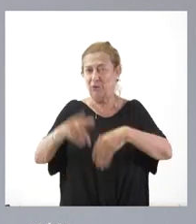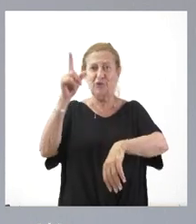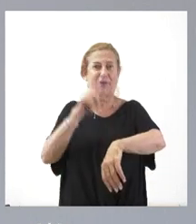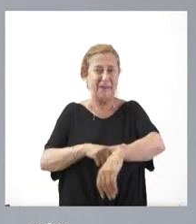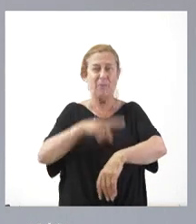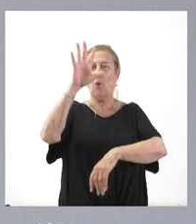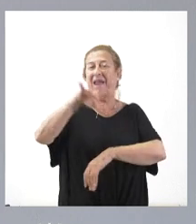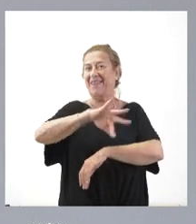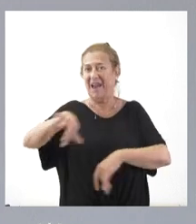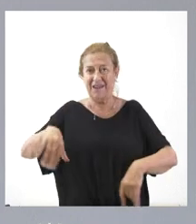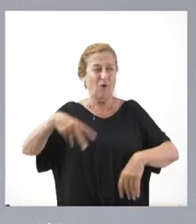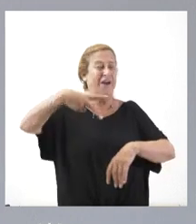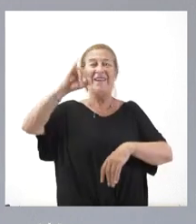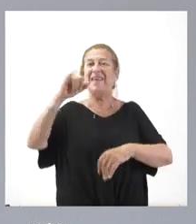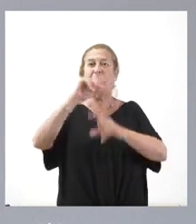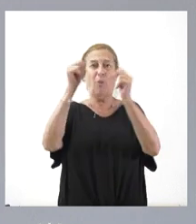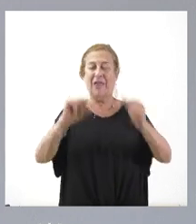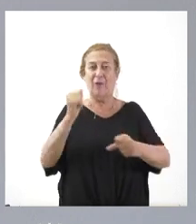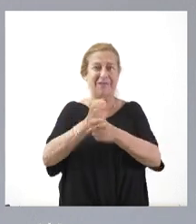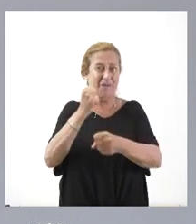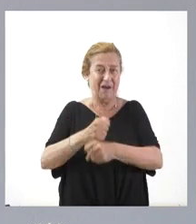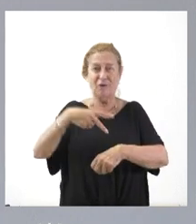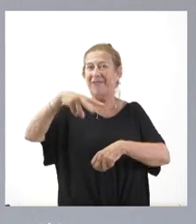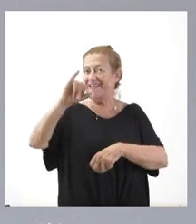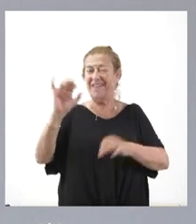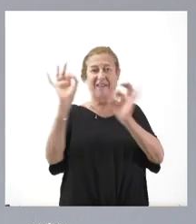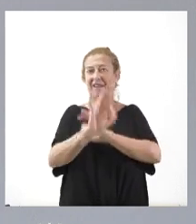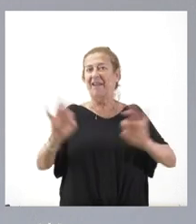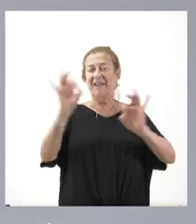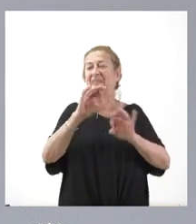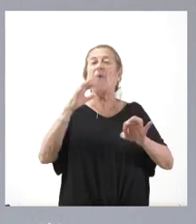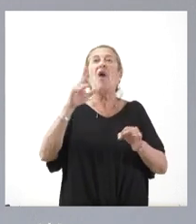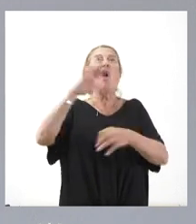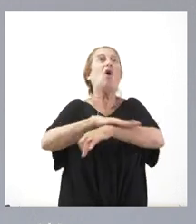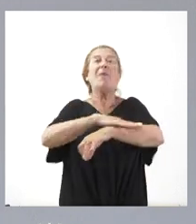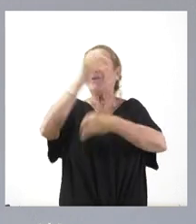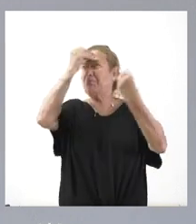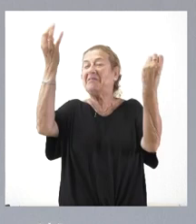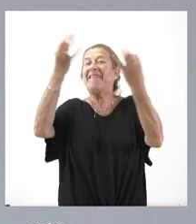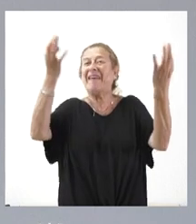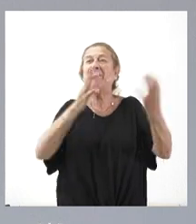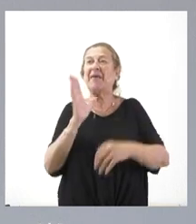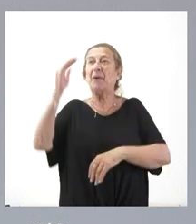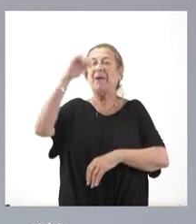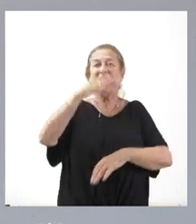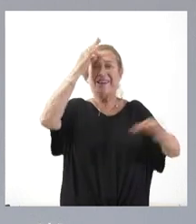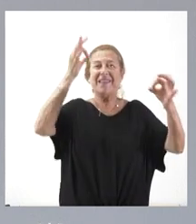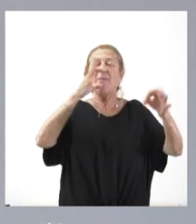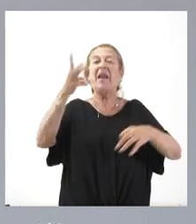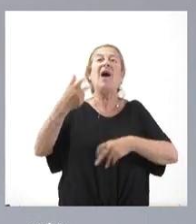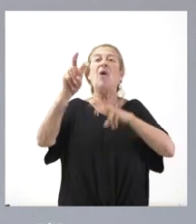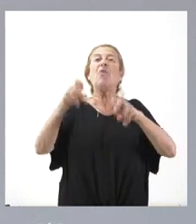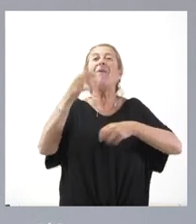calendario, ni modelo de trabajo, ni tampoco cuál era la posición del Gobierno sobre las variables y los criterios para la nueva